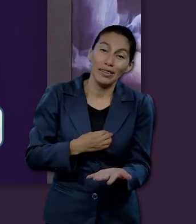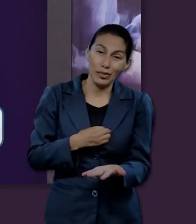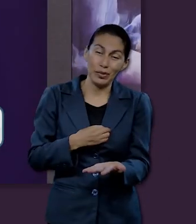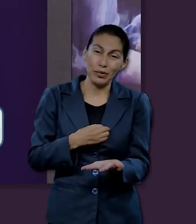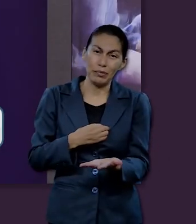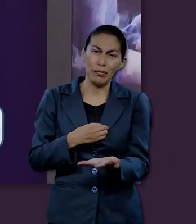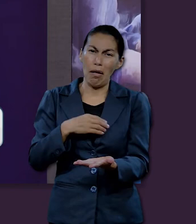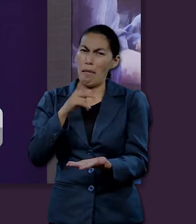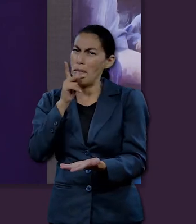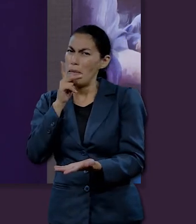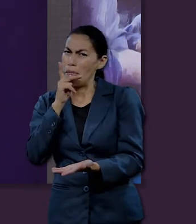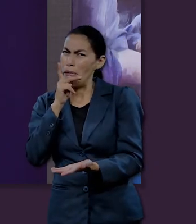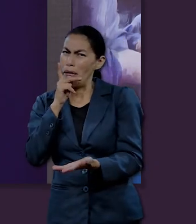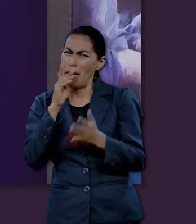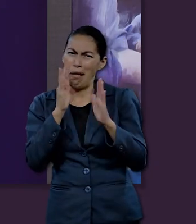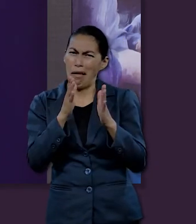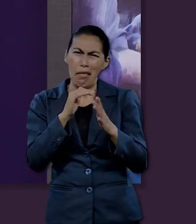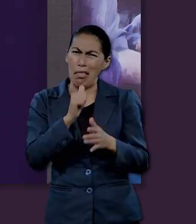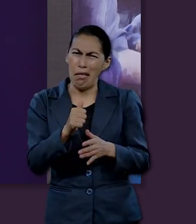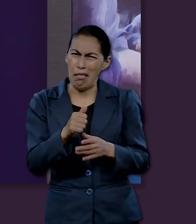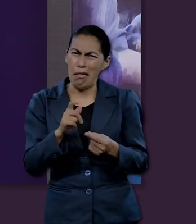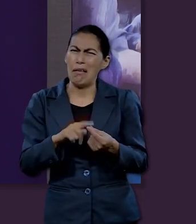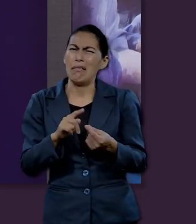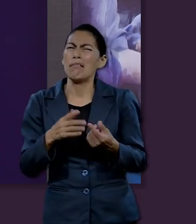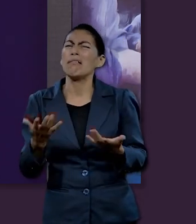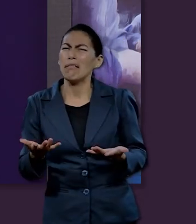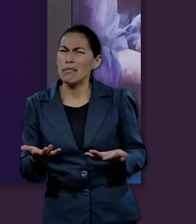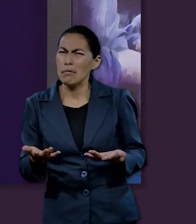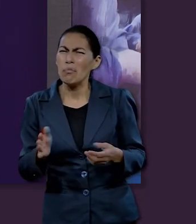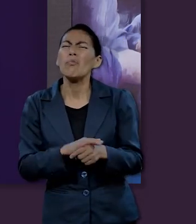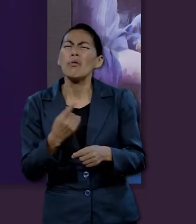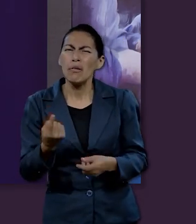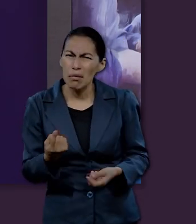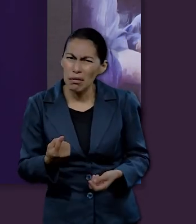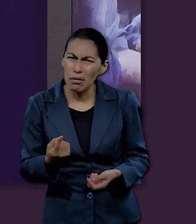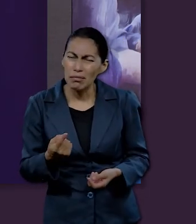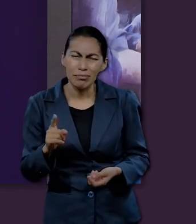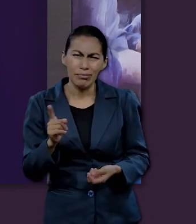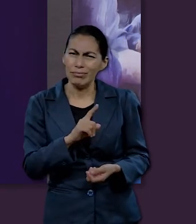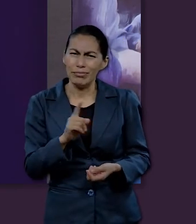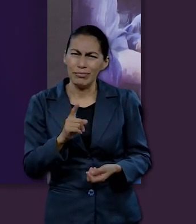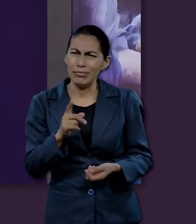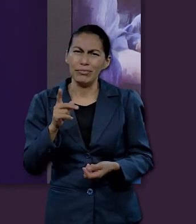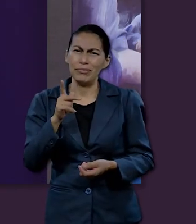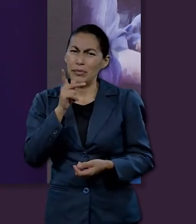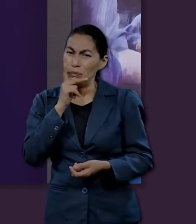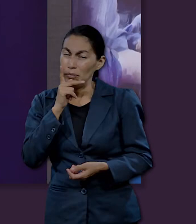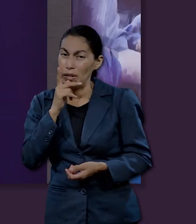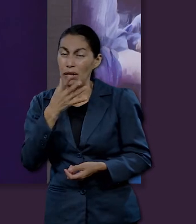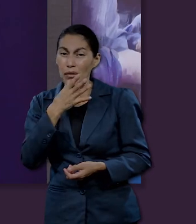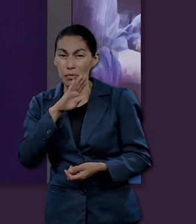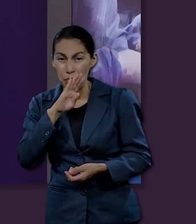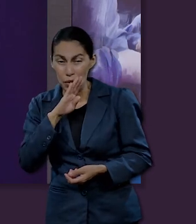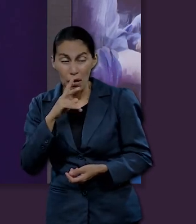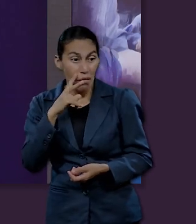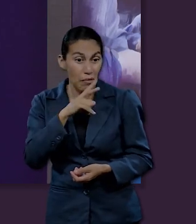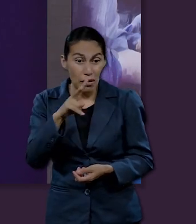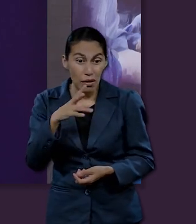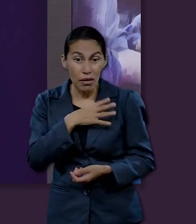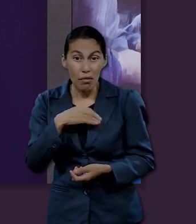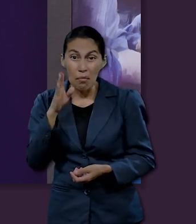Yo creo que nuestra respuesta debe ser de humildad, de aceptar la disciplina que Dios nos da, que Dios nos está,